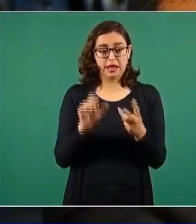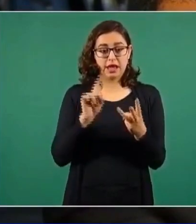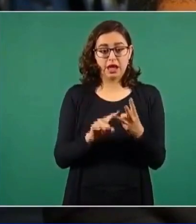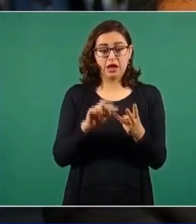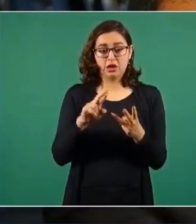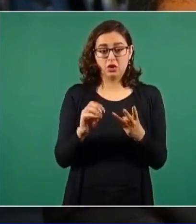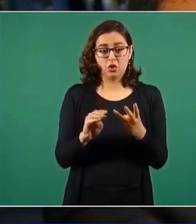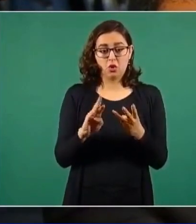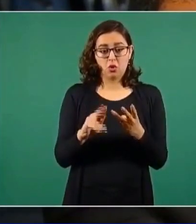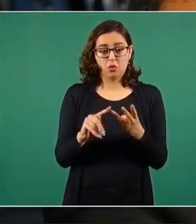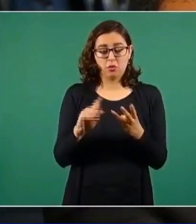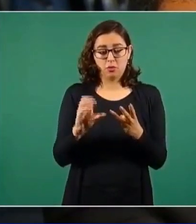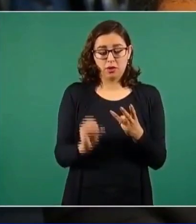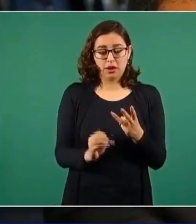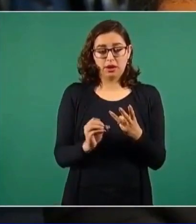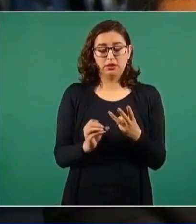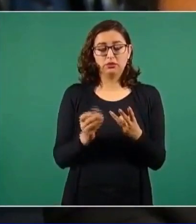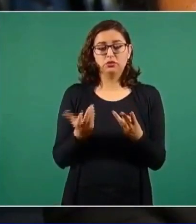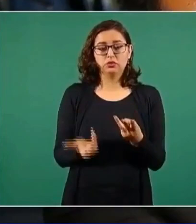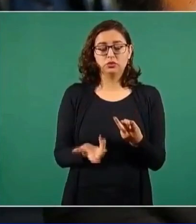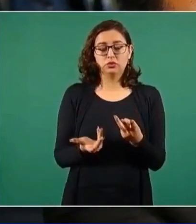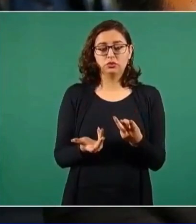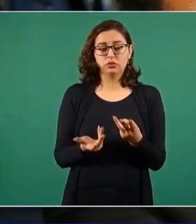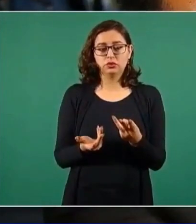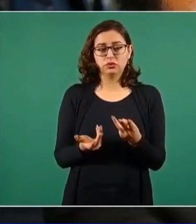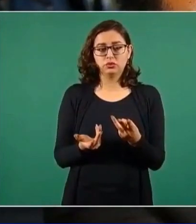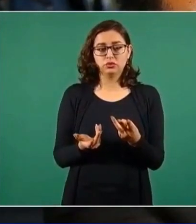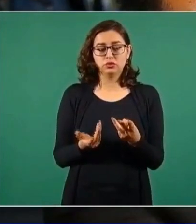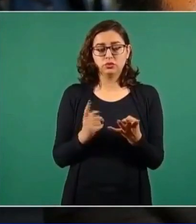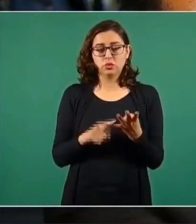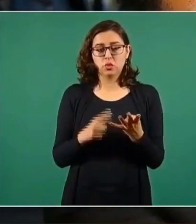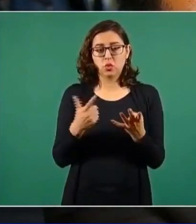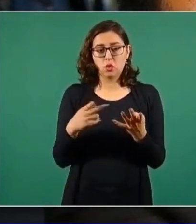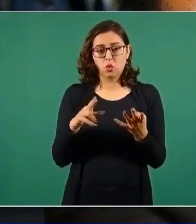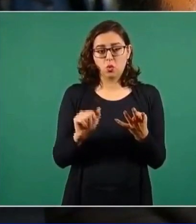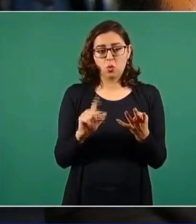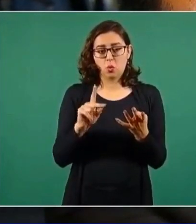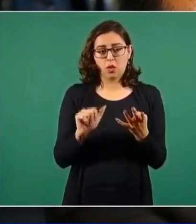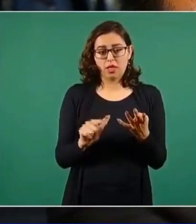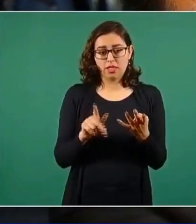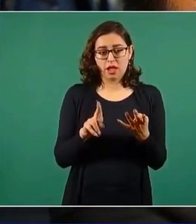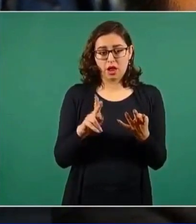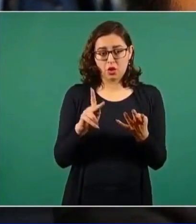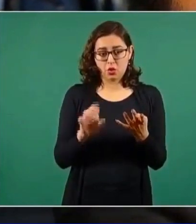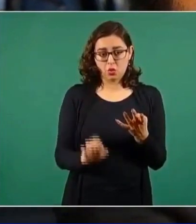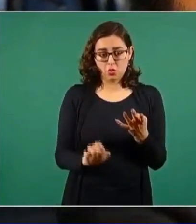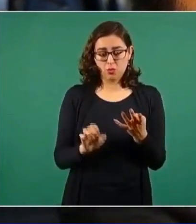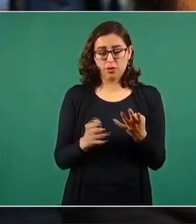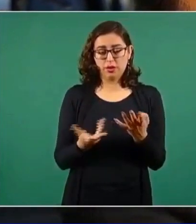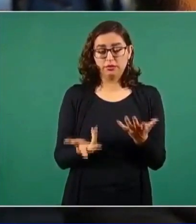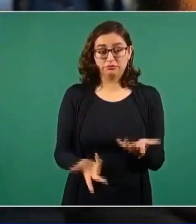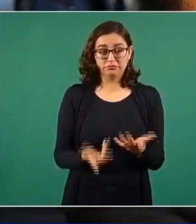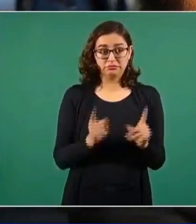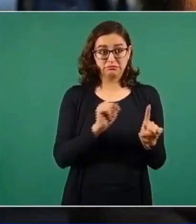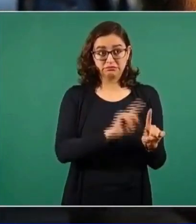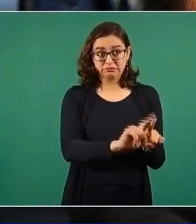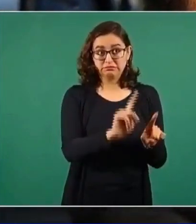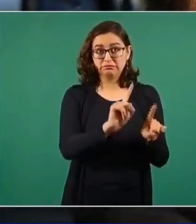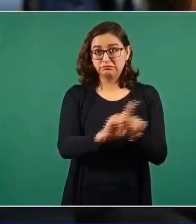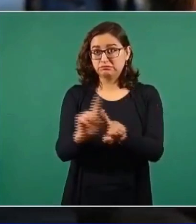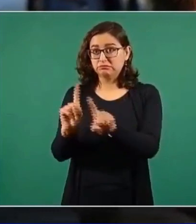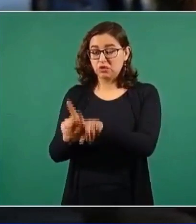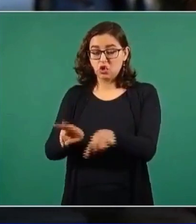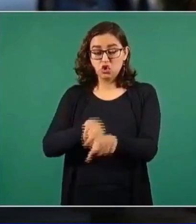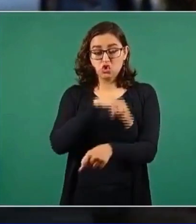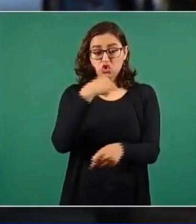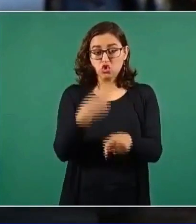Rubio, en Cajeme, Guadalupe Guerrero, en Santana, o sea, son las nuevas notarías